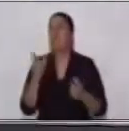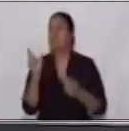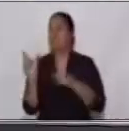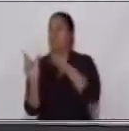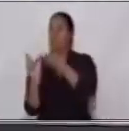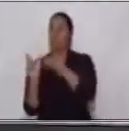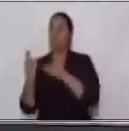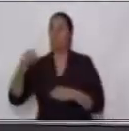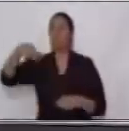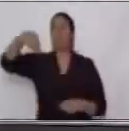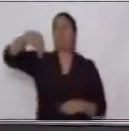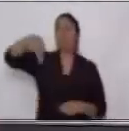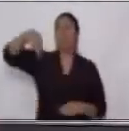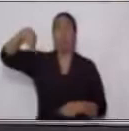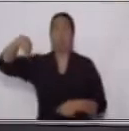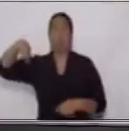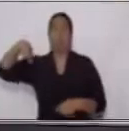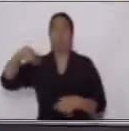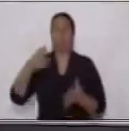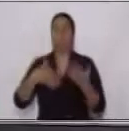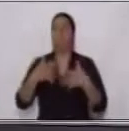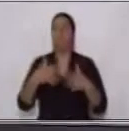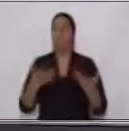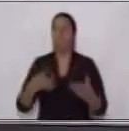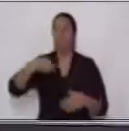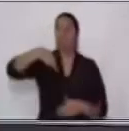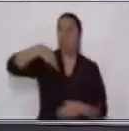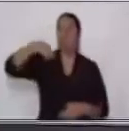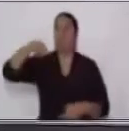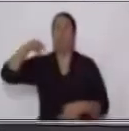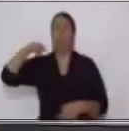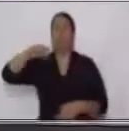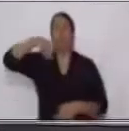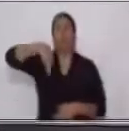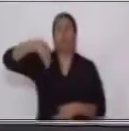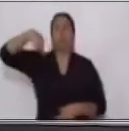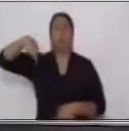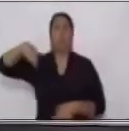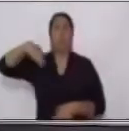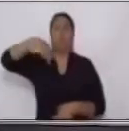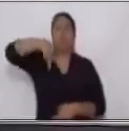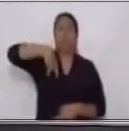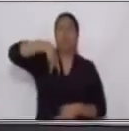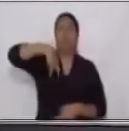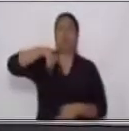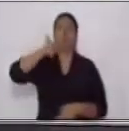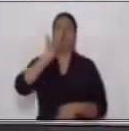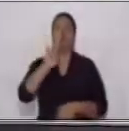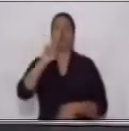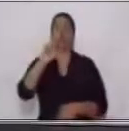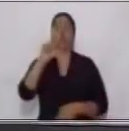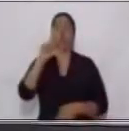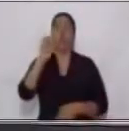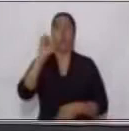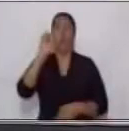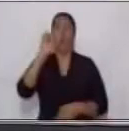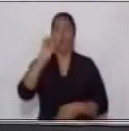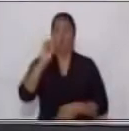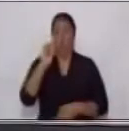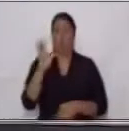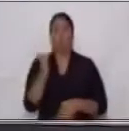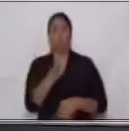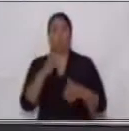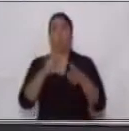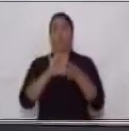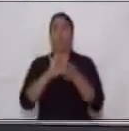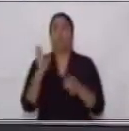que está compuesto por una frase verbal que continúa como un verbo en participio. Después de